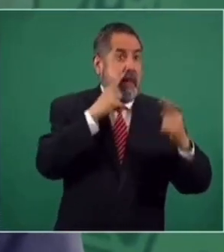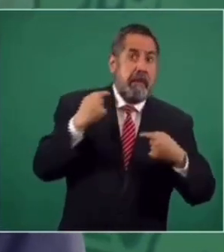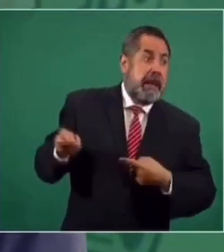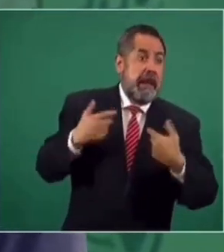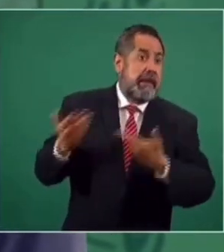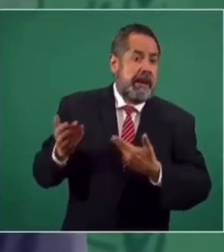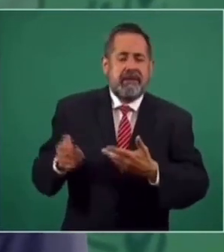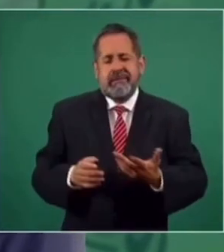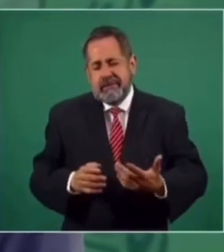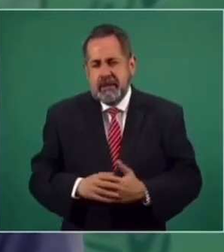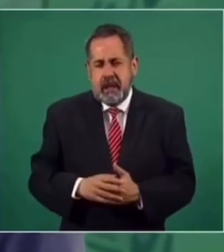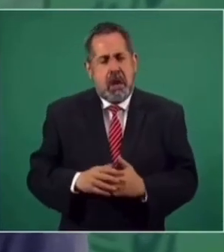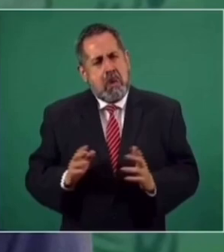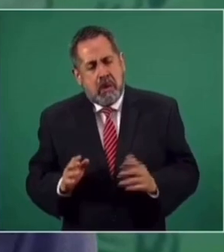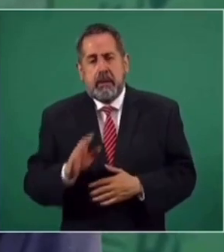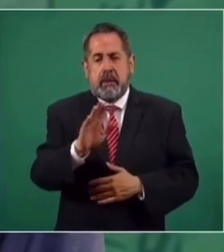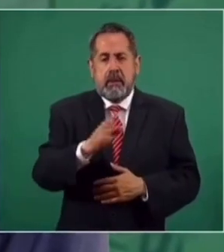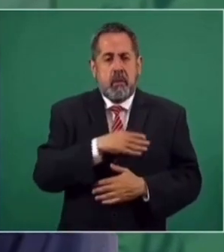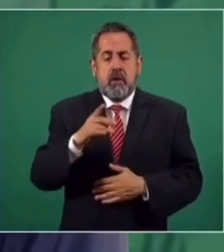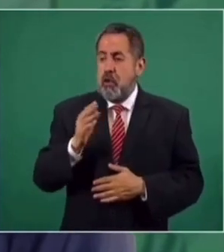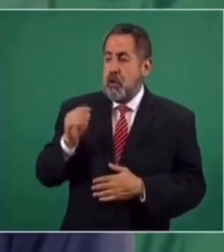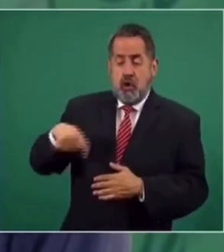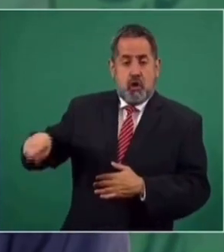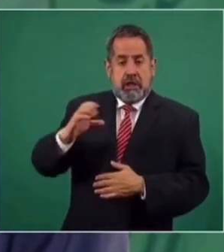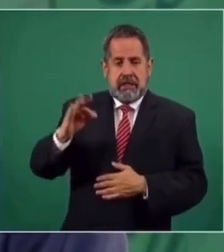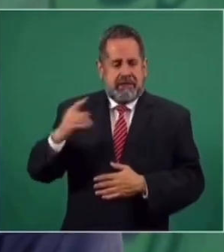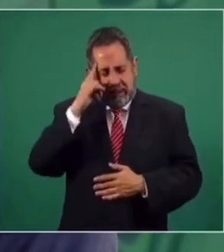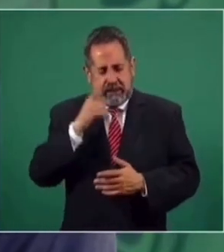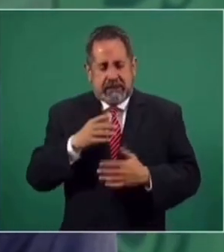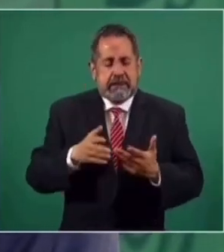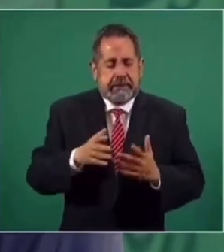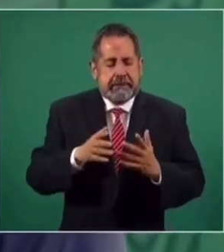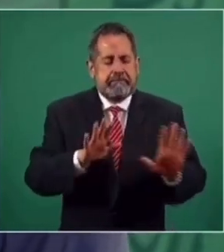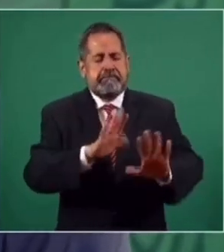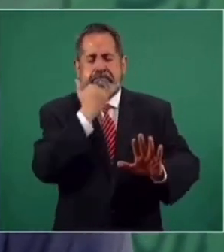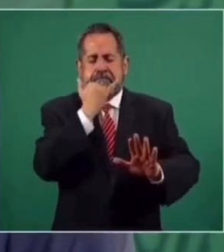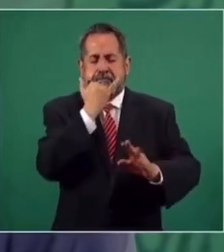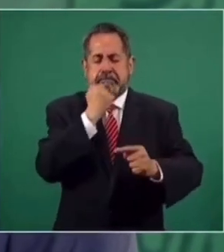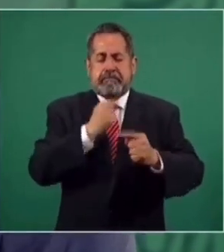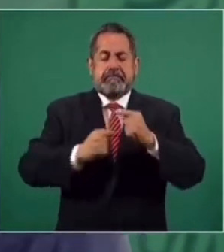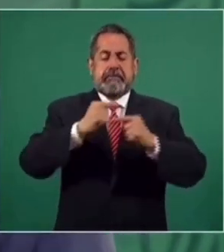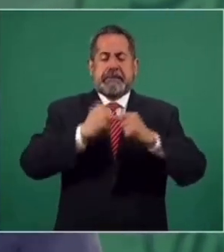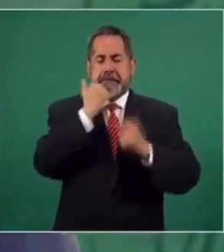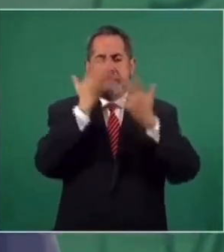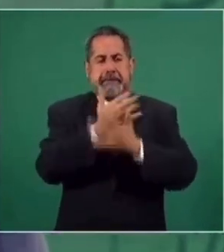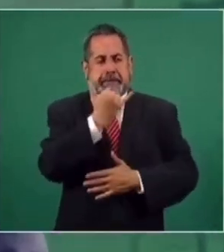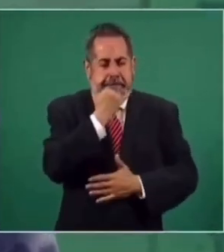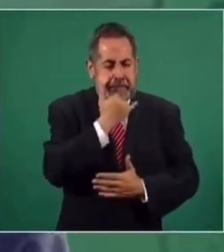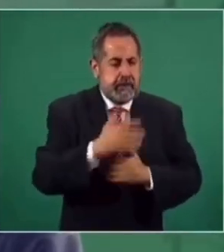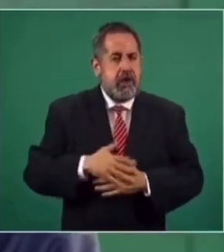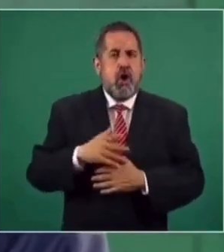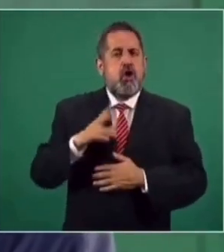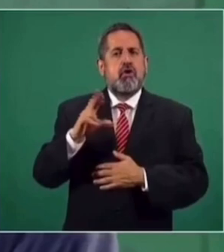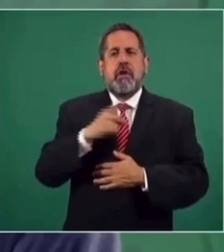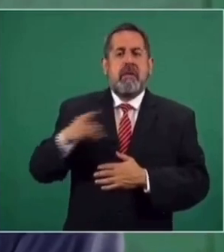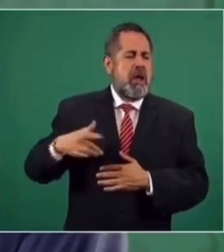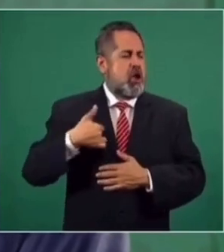pero qué bien que se tiene capacidad para rectificar, no caer en la autocomplacencia,